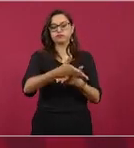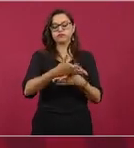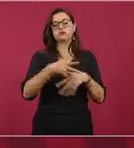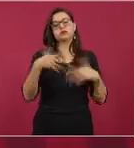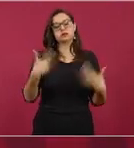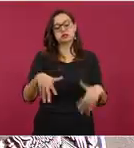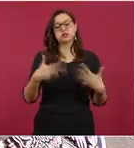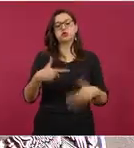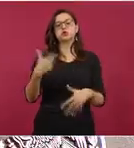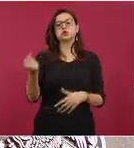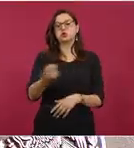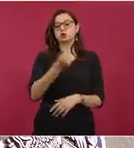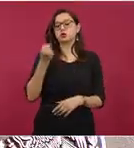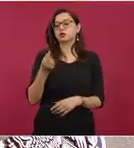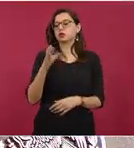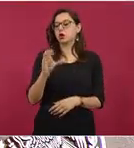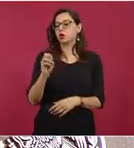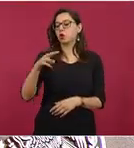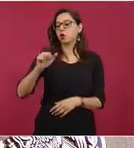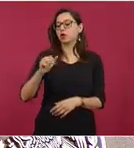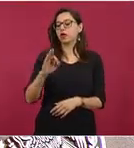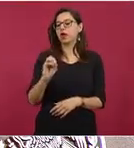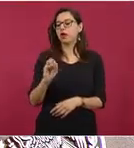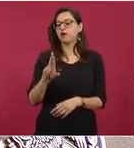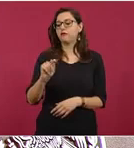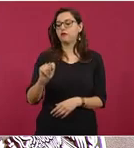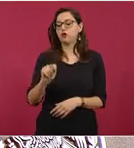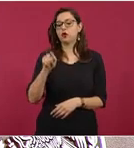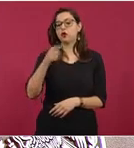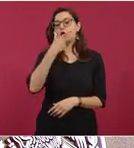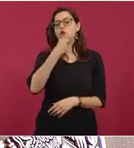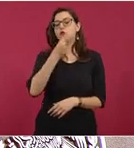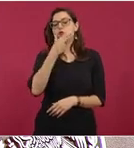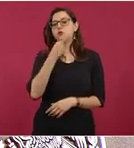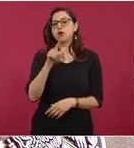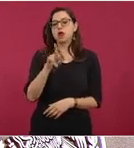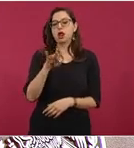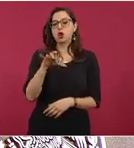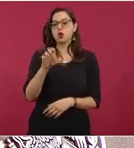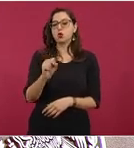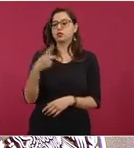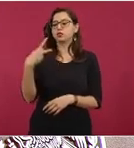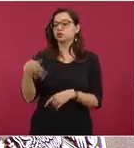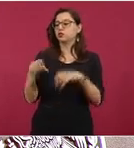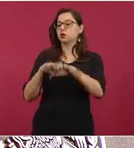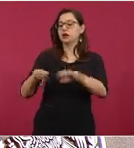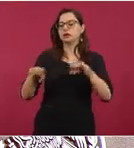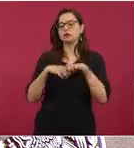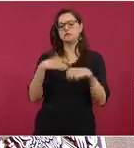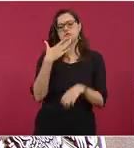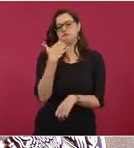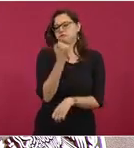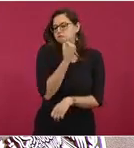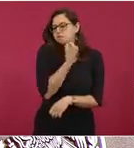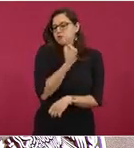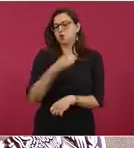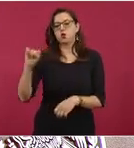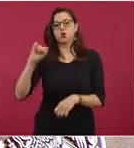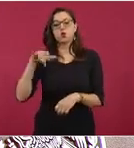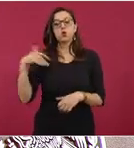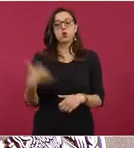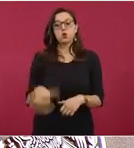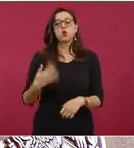afortunada de la CONAFOR a cargo del licenciado Luis Meneses y de todo su equipo extraordinario, se pudo